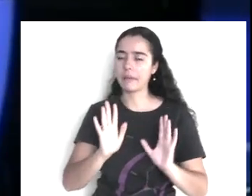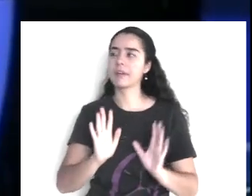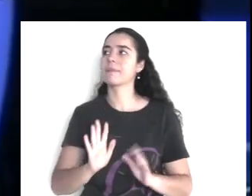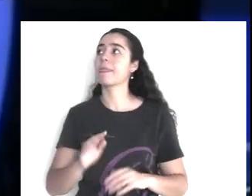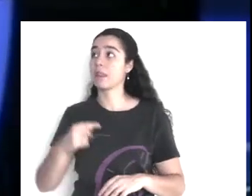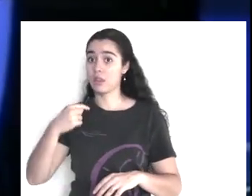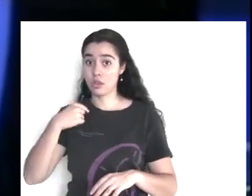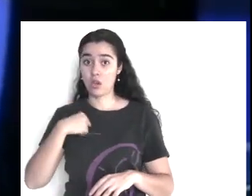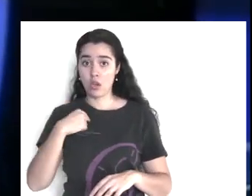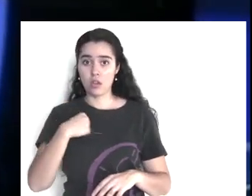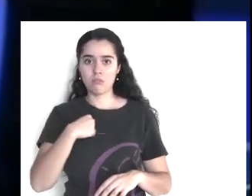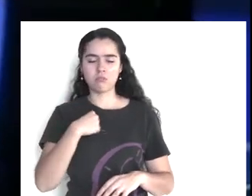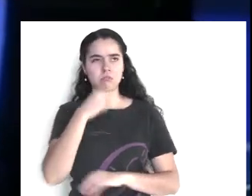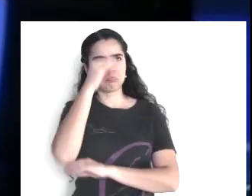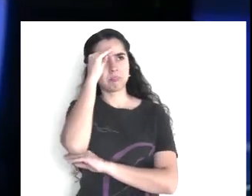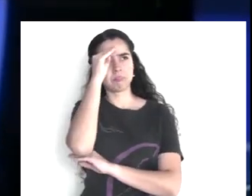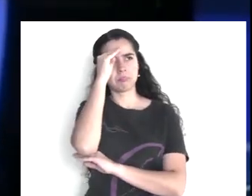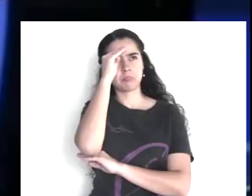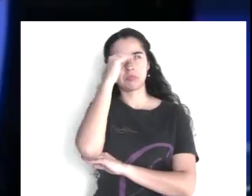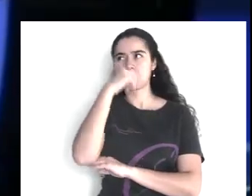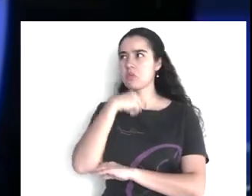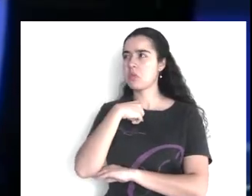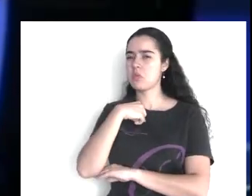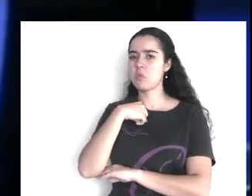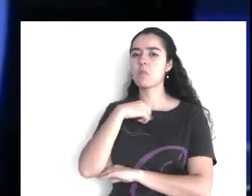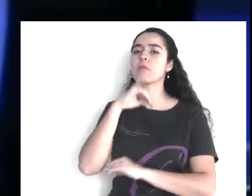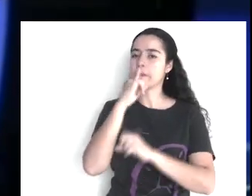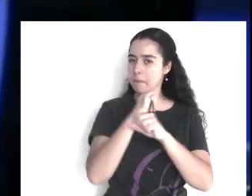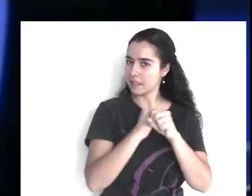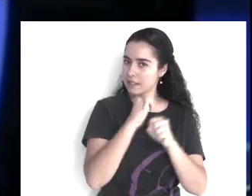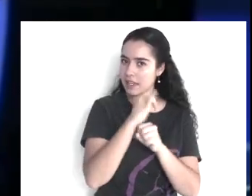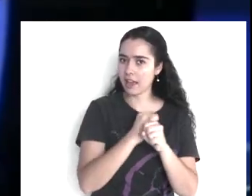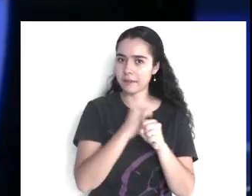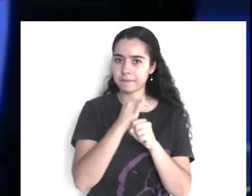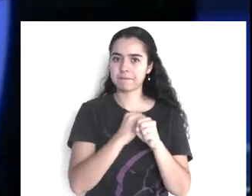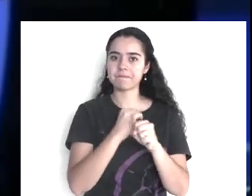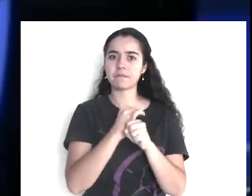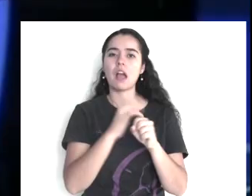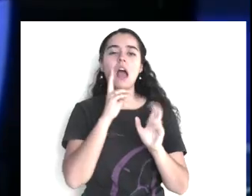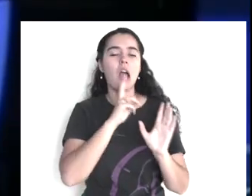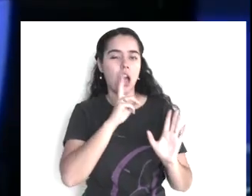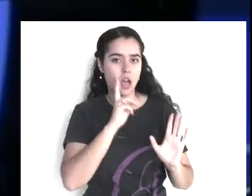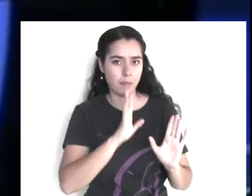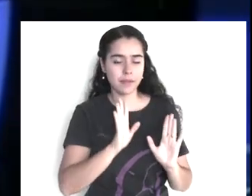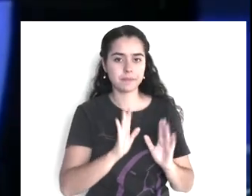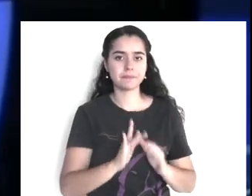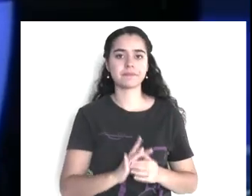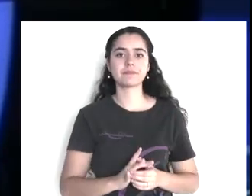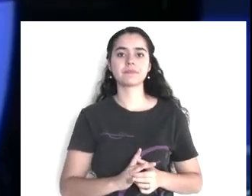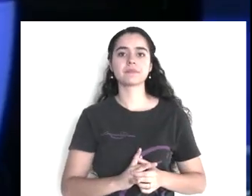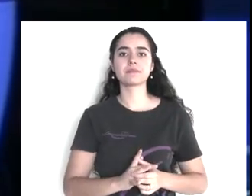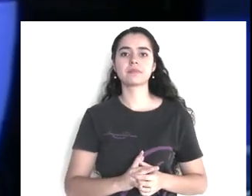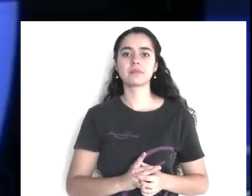pastor falsas doctrinas, entonces, fíjese bien, pongan mucha atención,